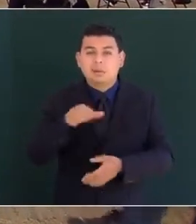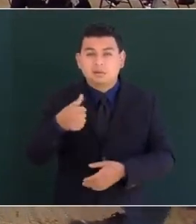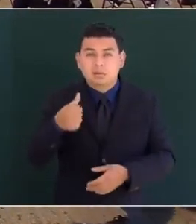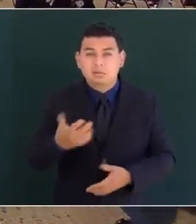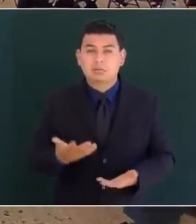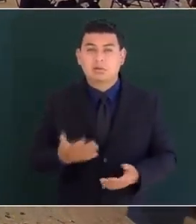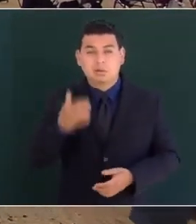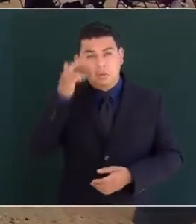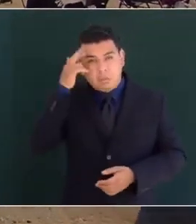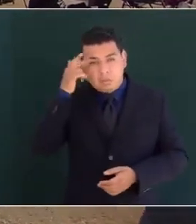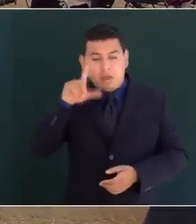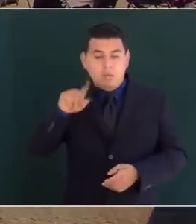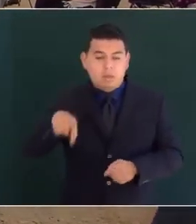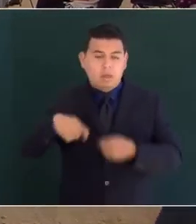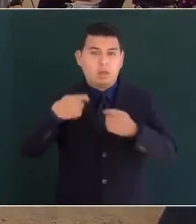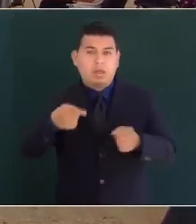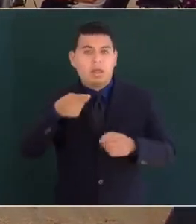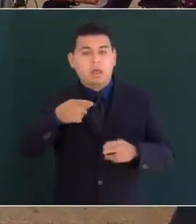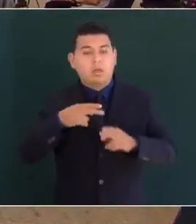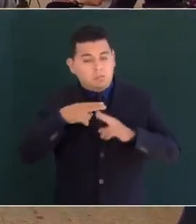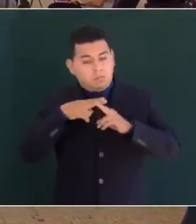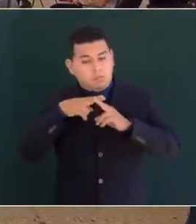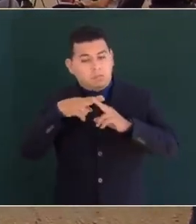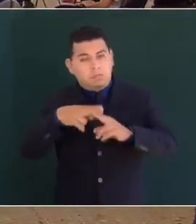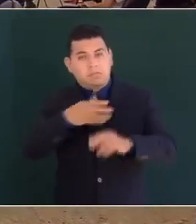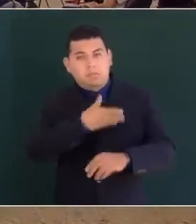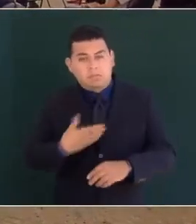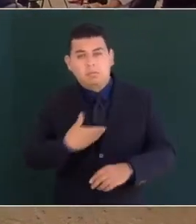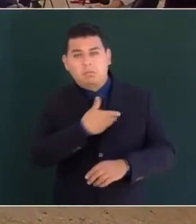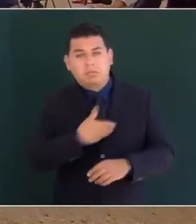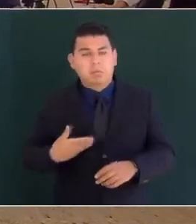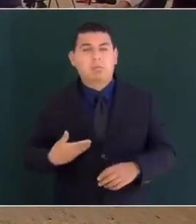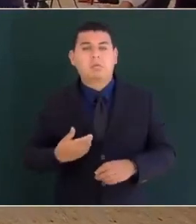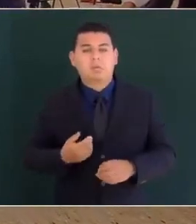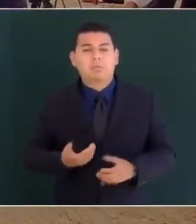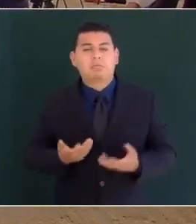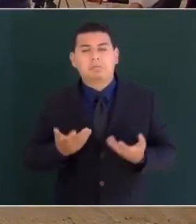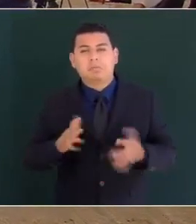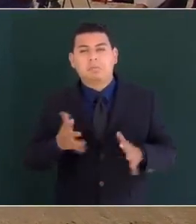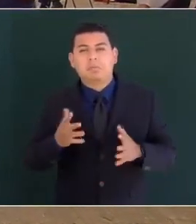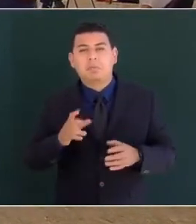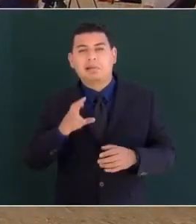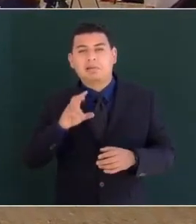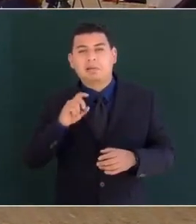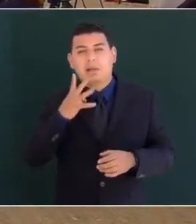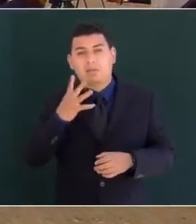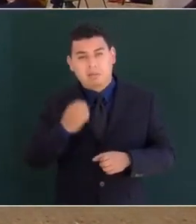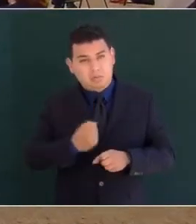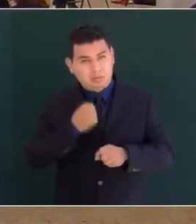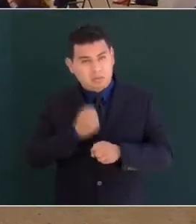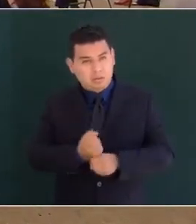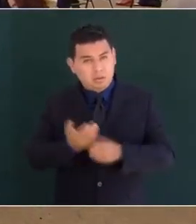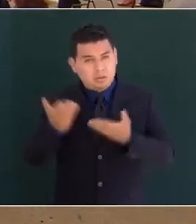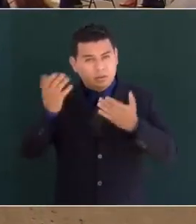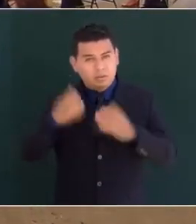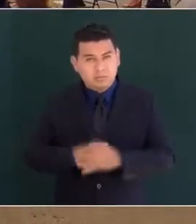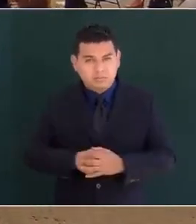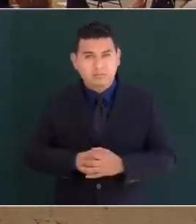Porfirio Díaz se mantuvo en el poder a lo largo de 34 años